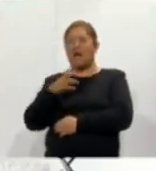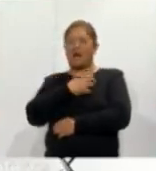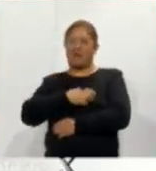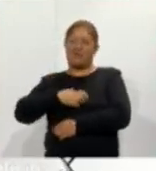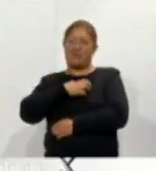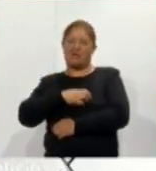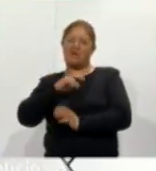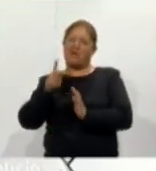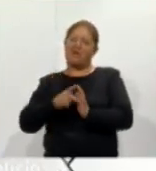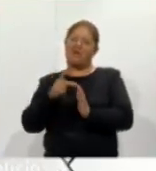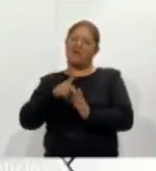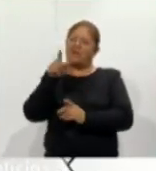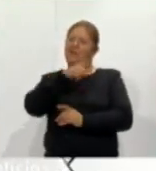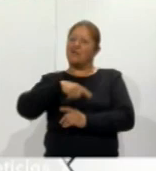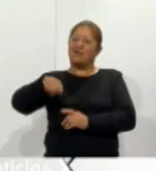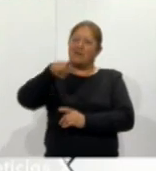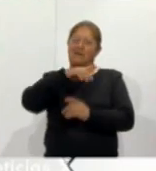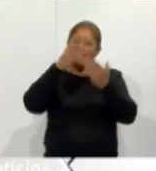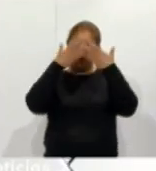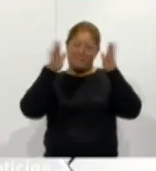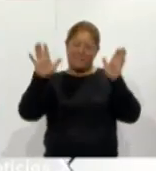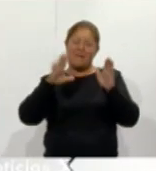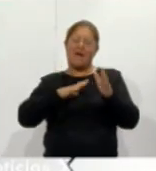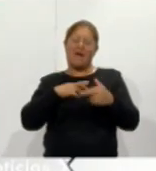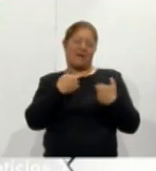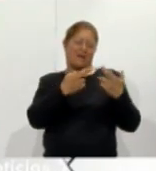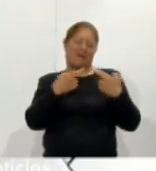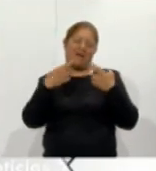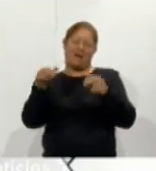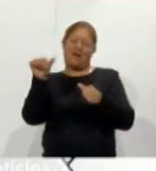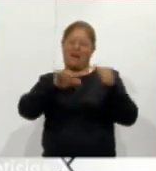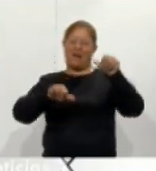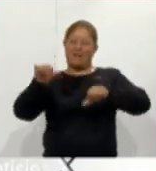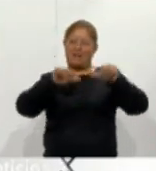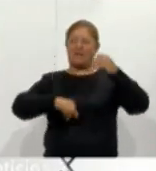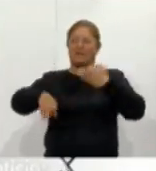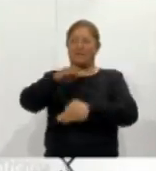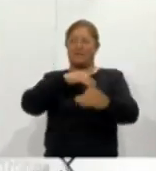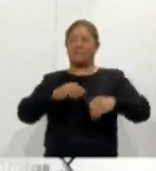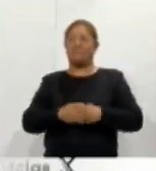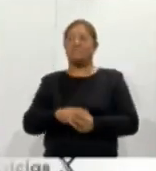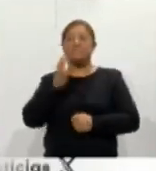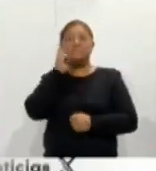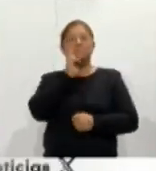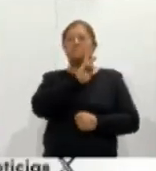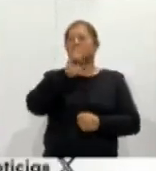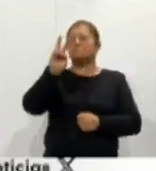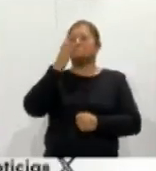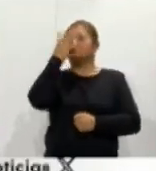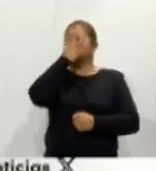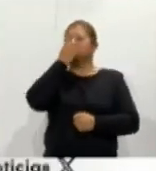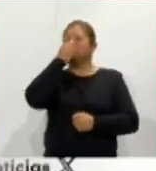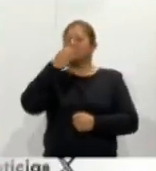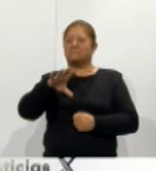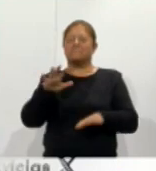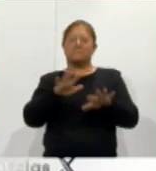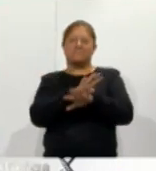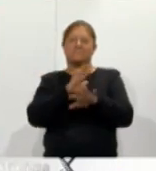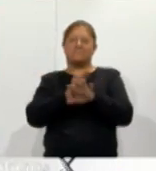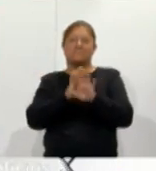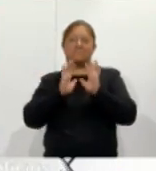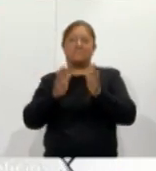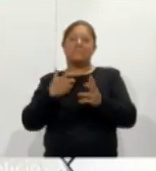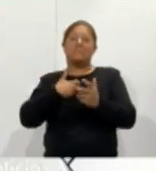la reapertura ofrecieron a tole a los visitantes fue un cambio muy lindo y pues ya tanto que se